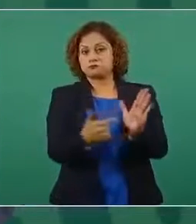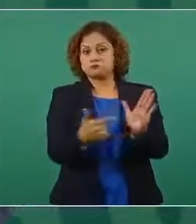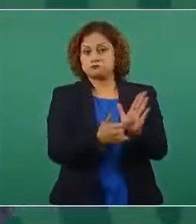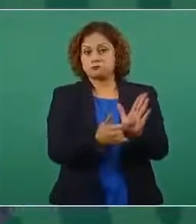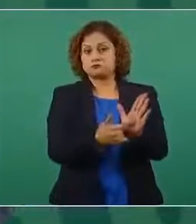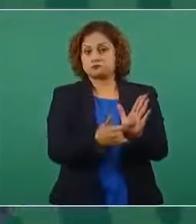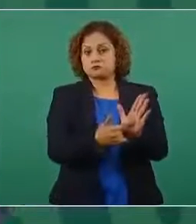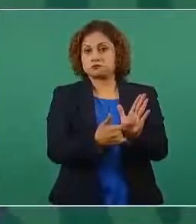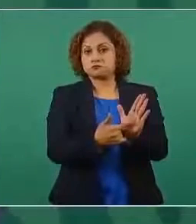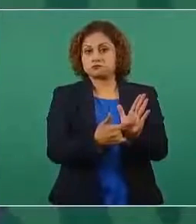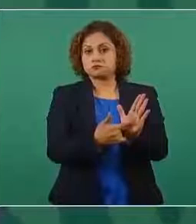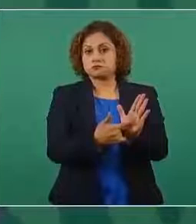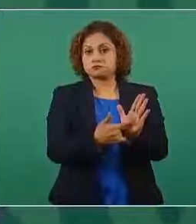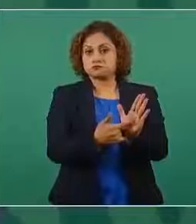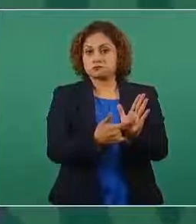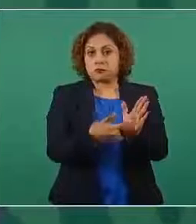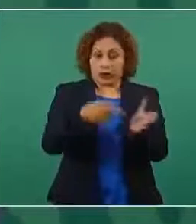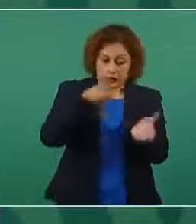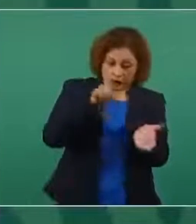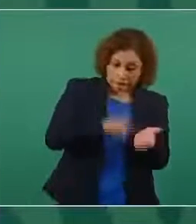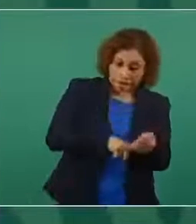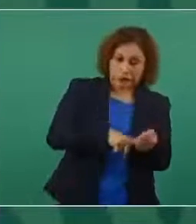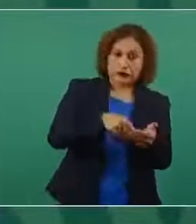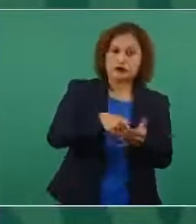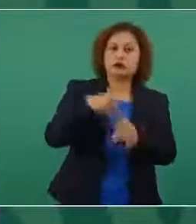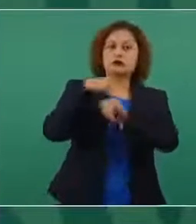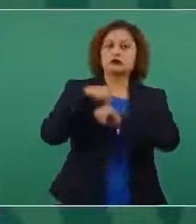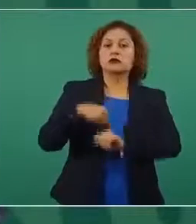y con instancias que tienen que ver